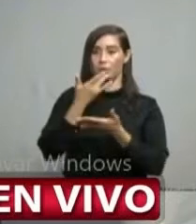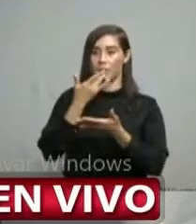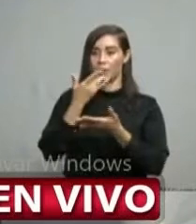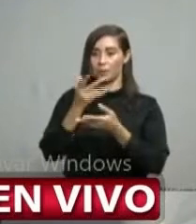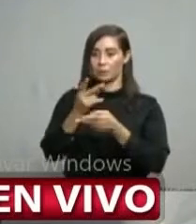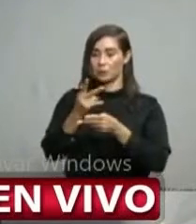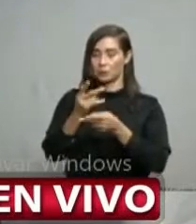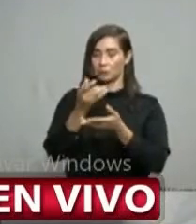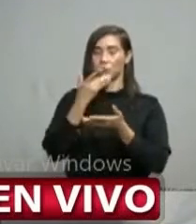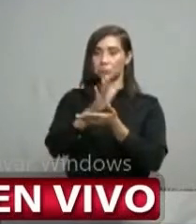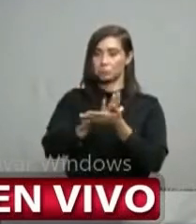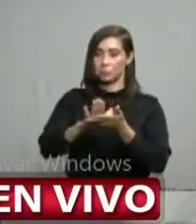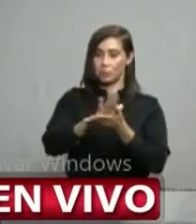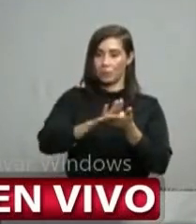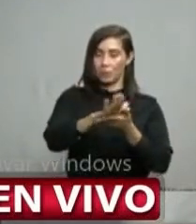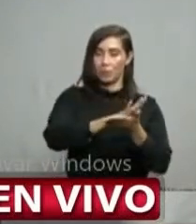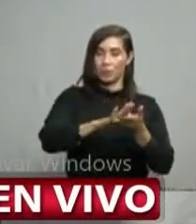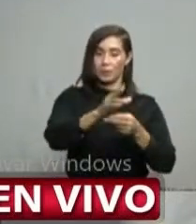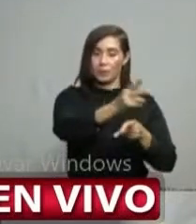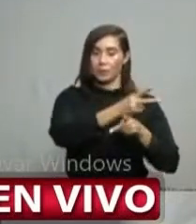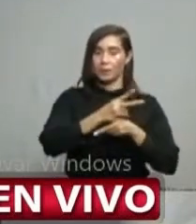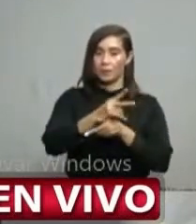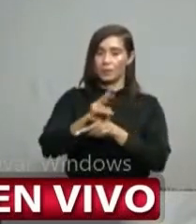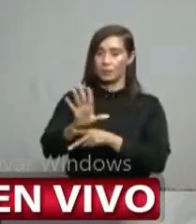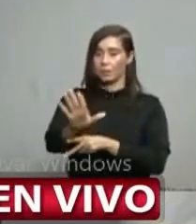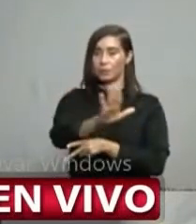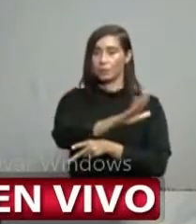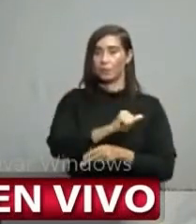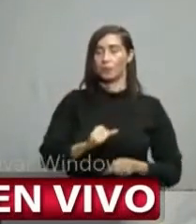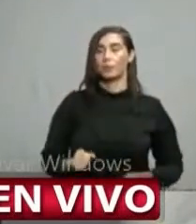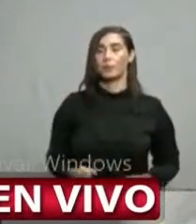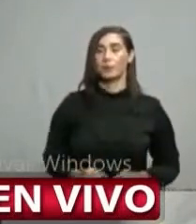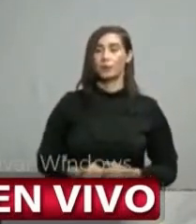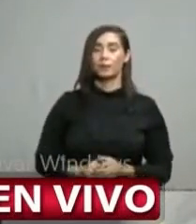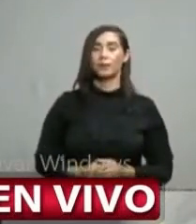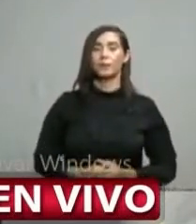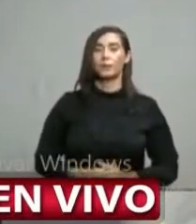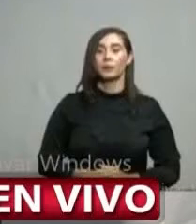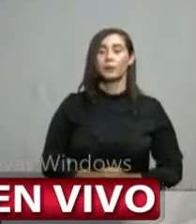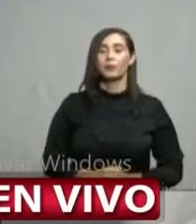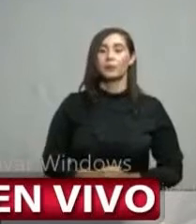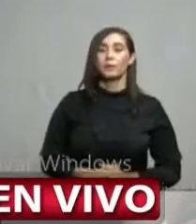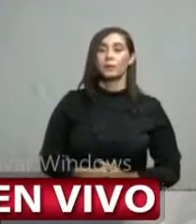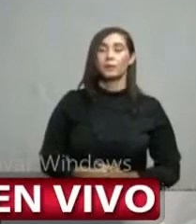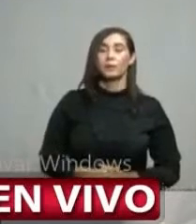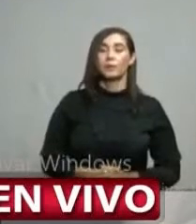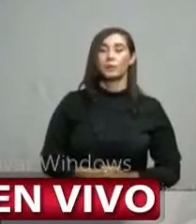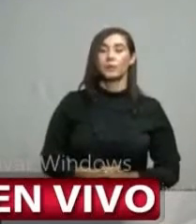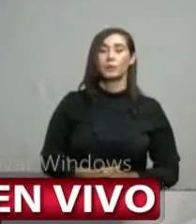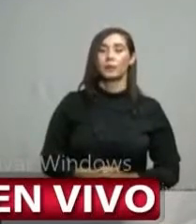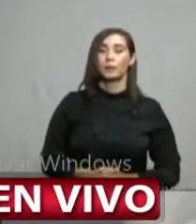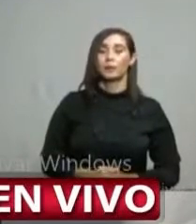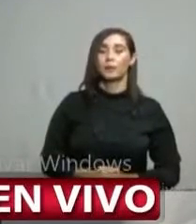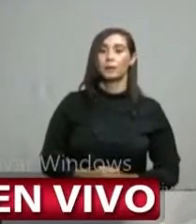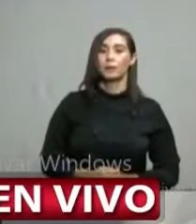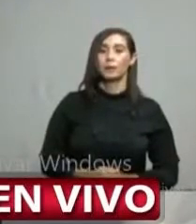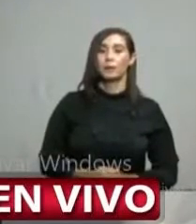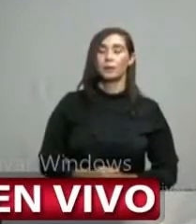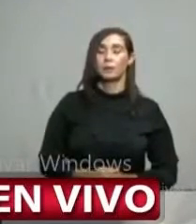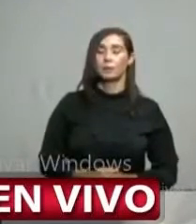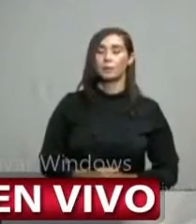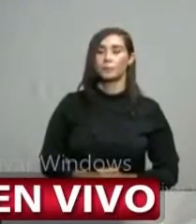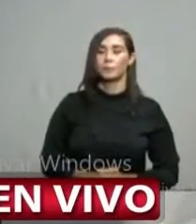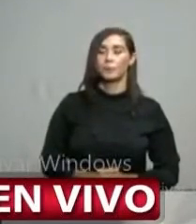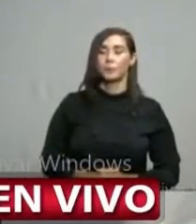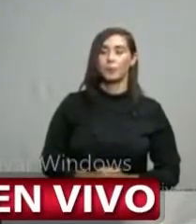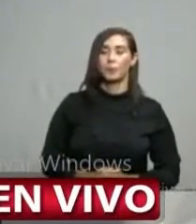de control microbiano importante en el país así es que eso es lo que